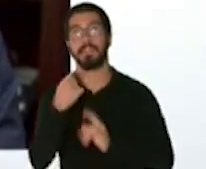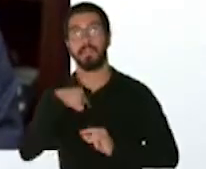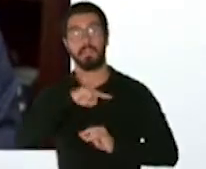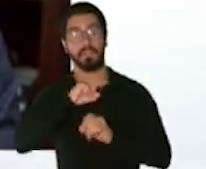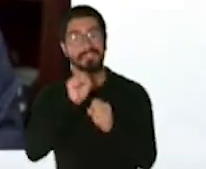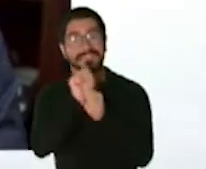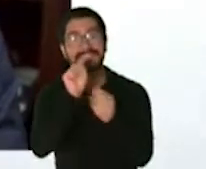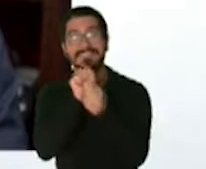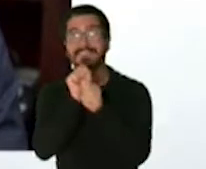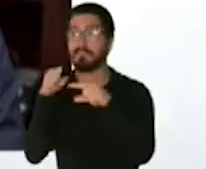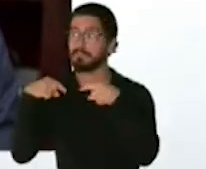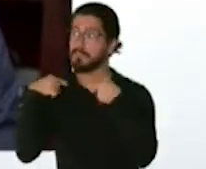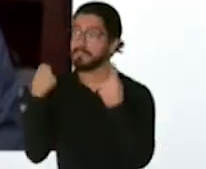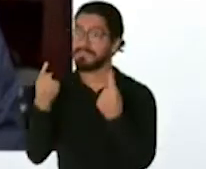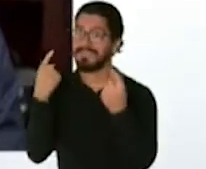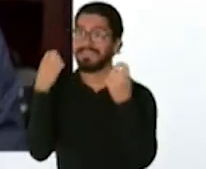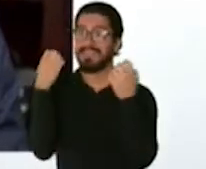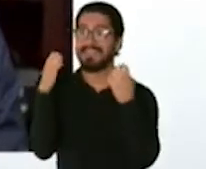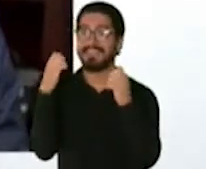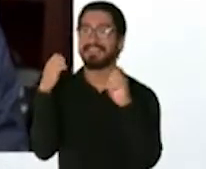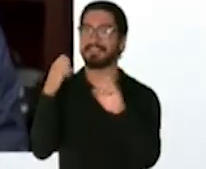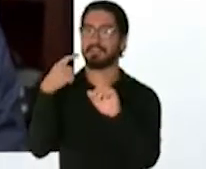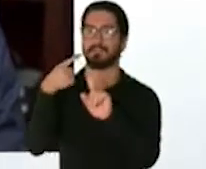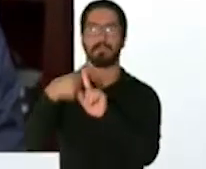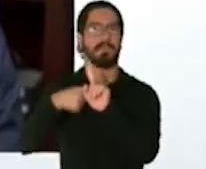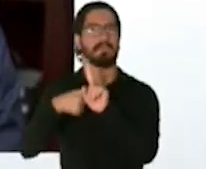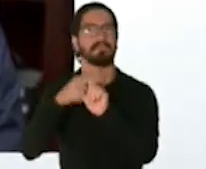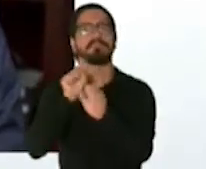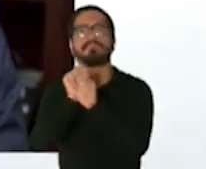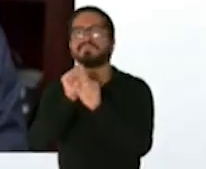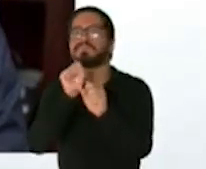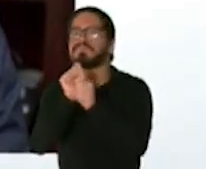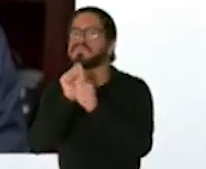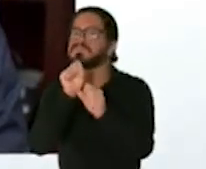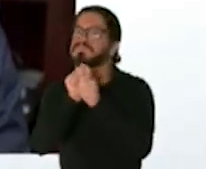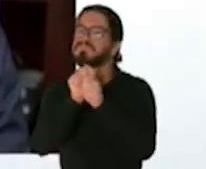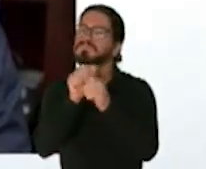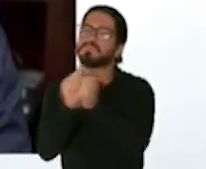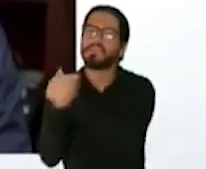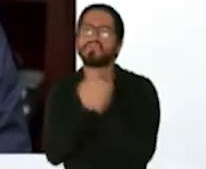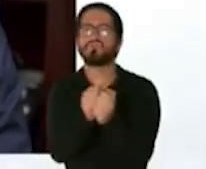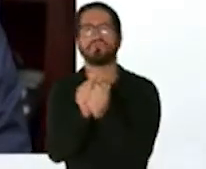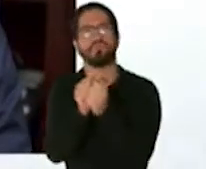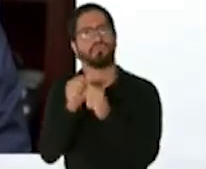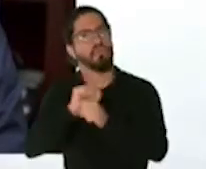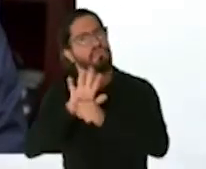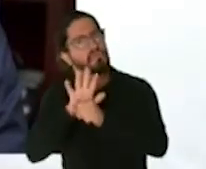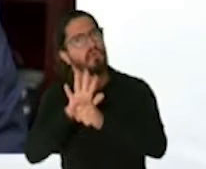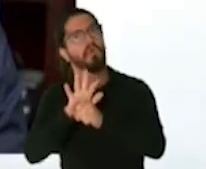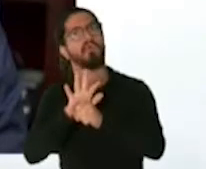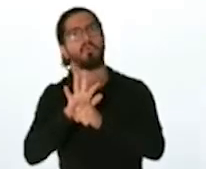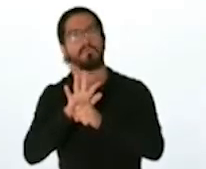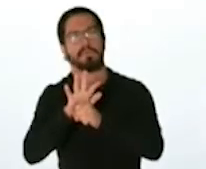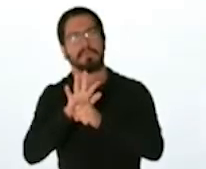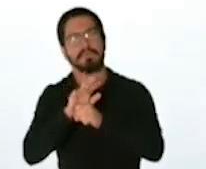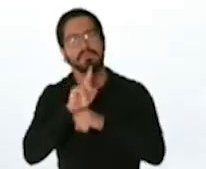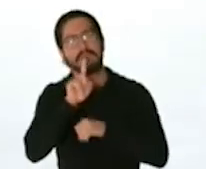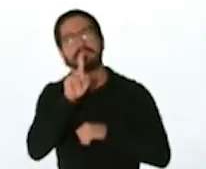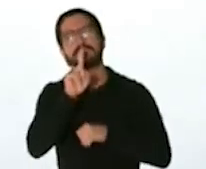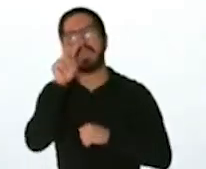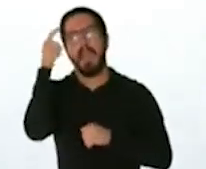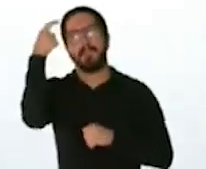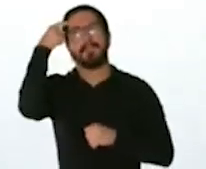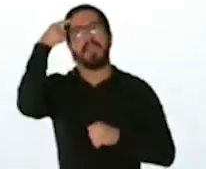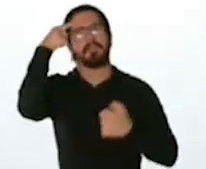estado trabajando desde enero sin parar en el asunto de la pandemia y ciertamente hay fatiga